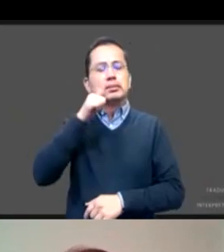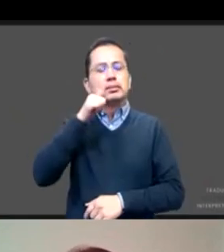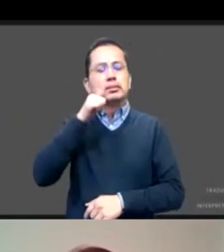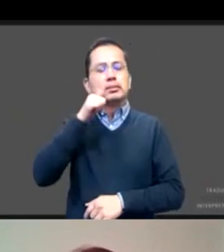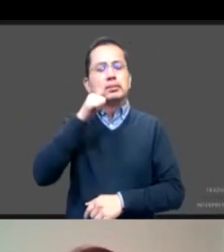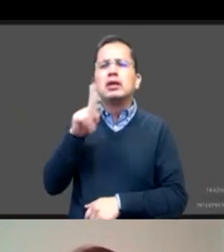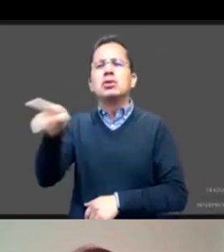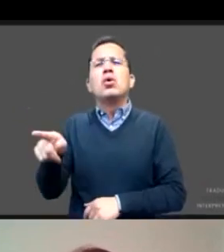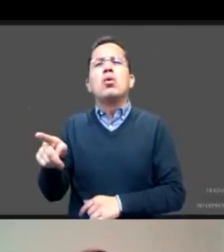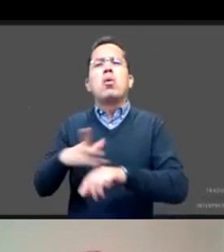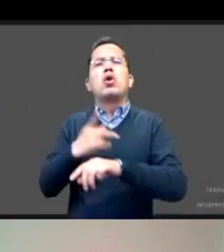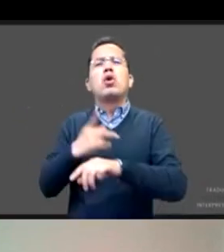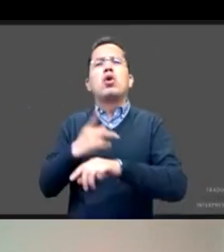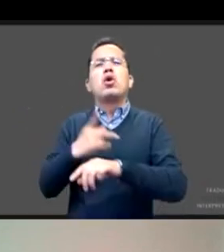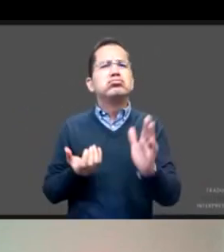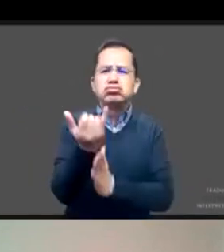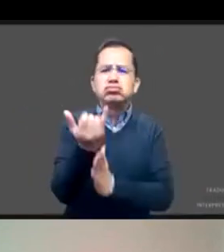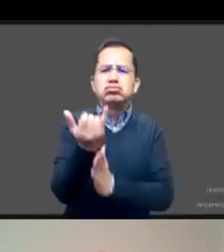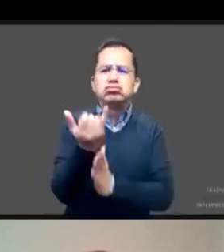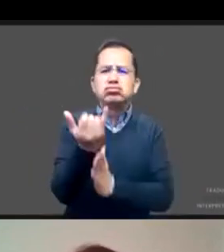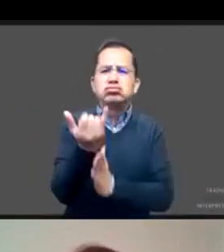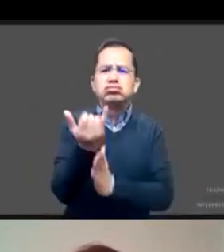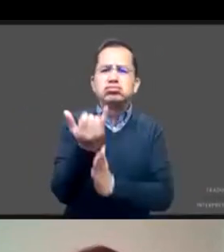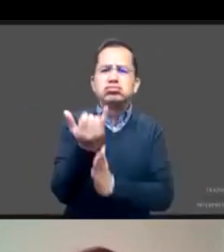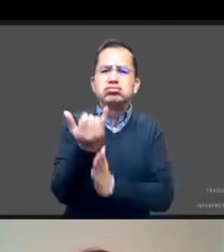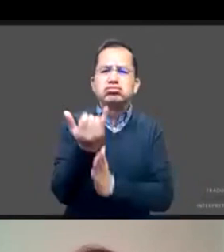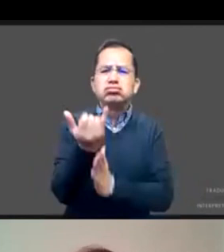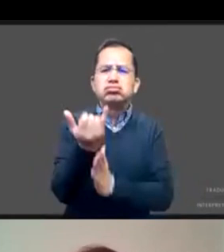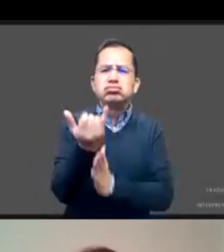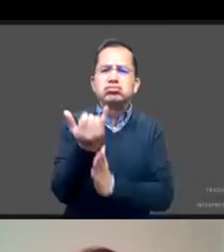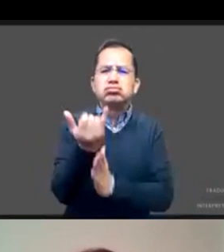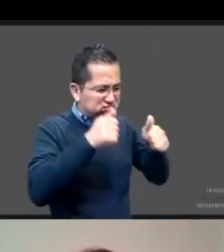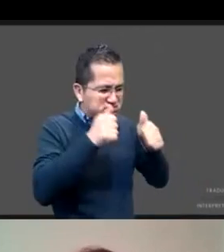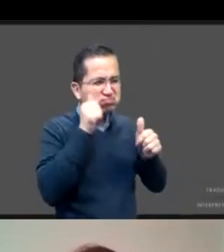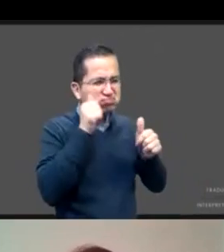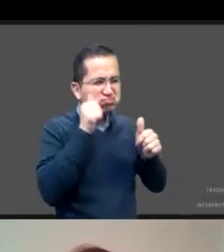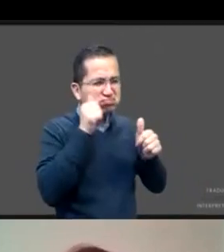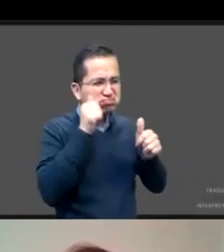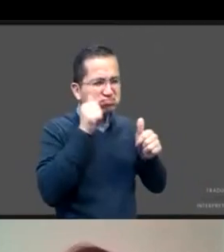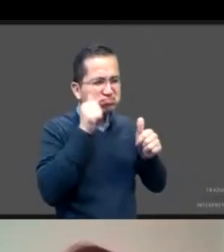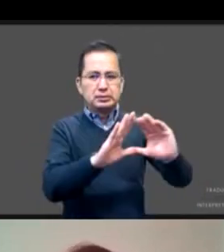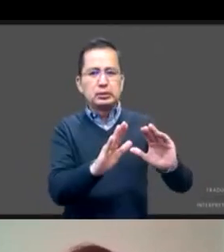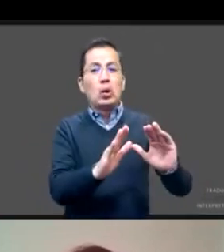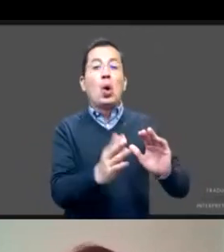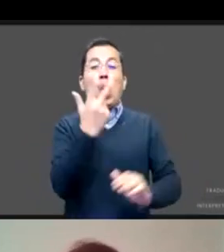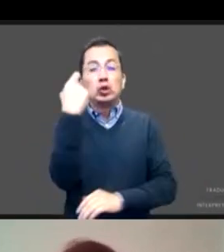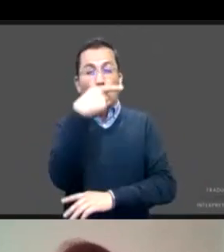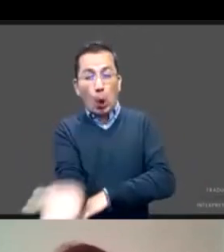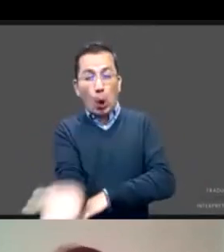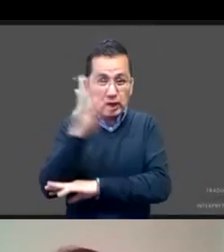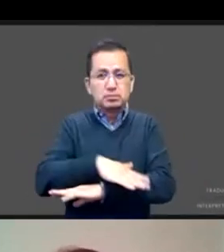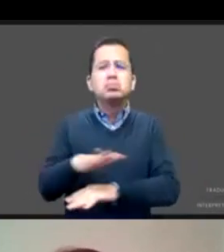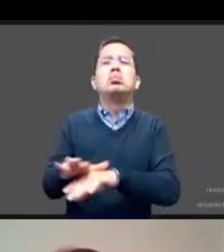están, pues, casi en sus manos durante ocho horas al día. ¿Por qué sí? Un poco regresar como a ese sentimiento